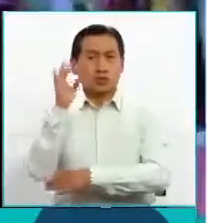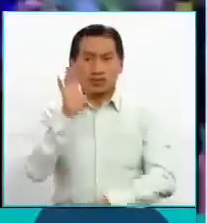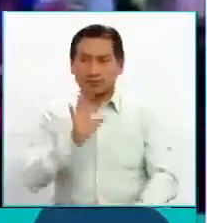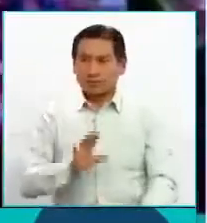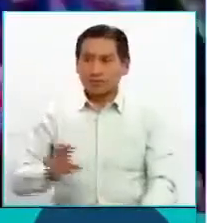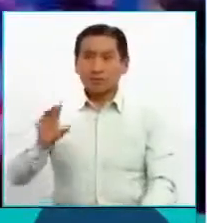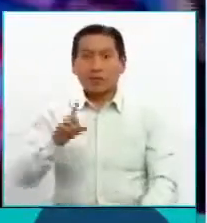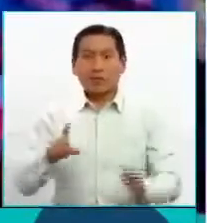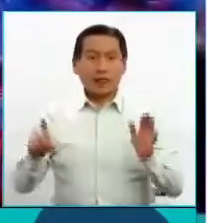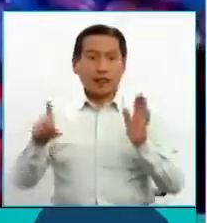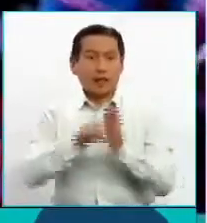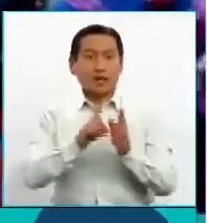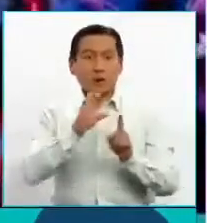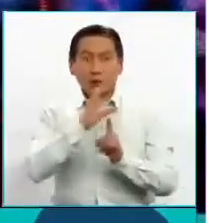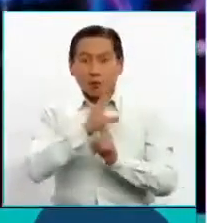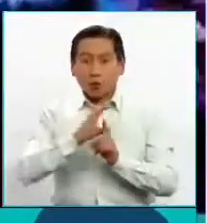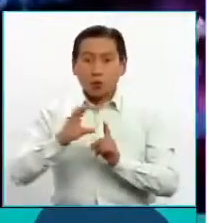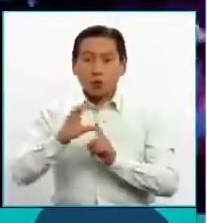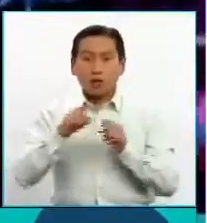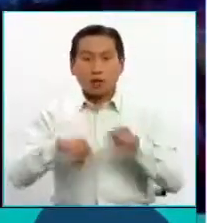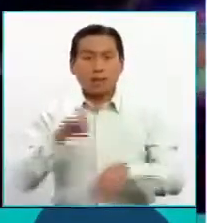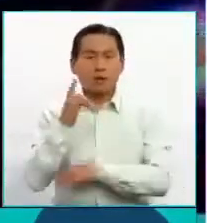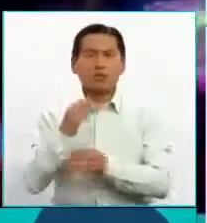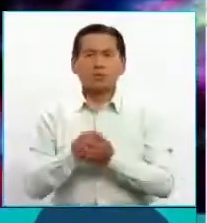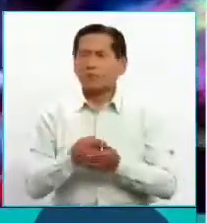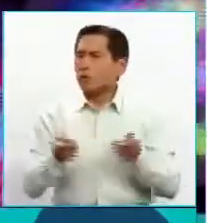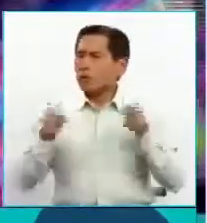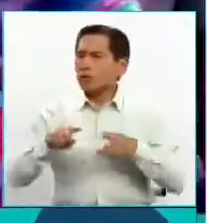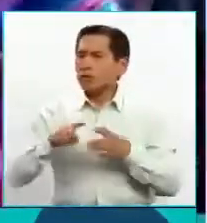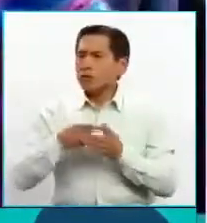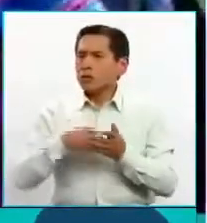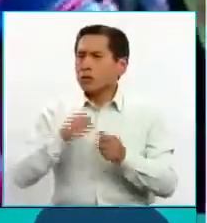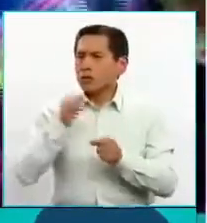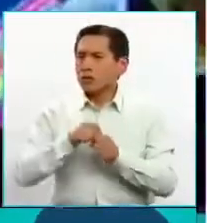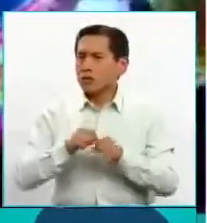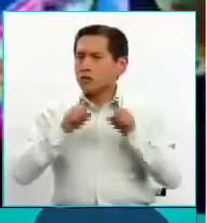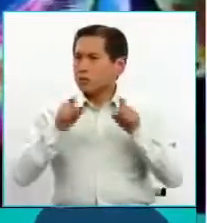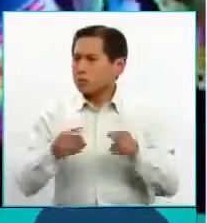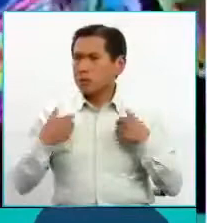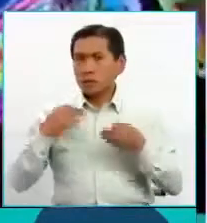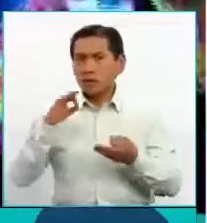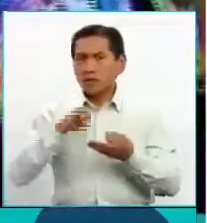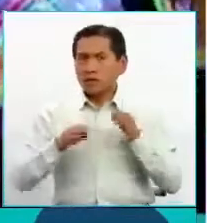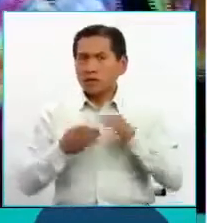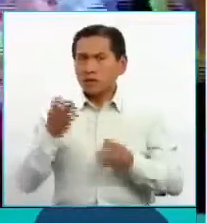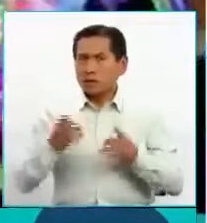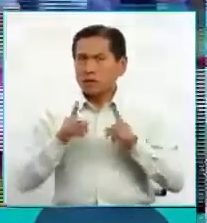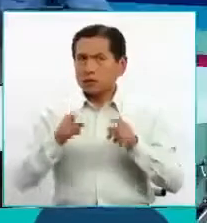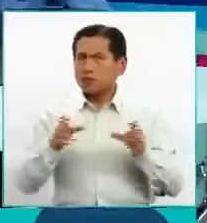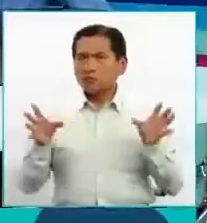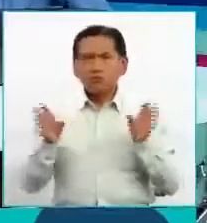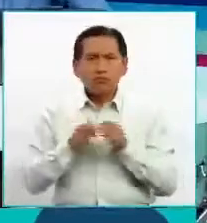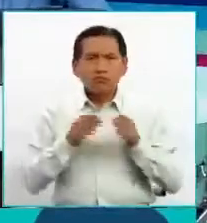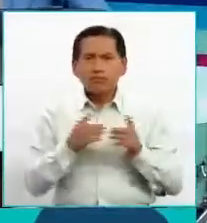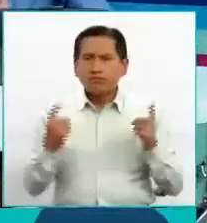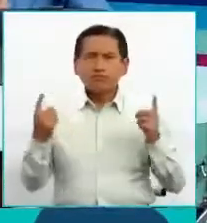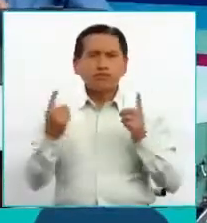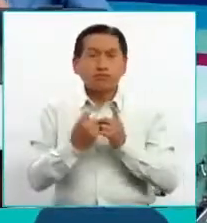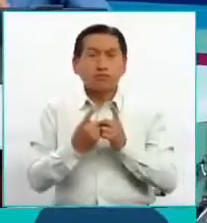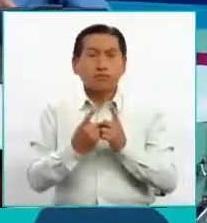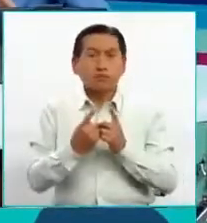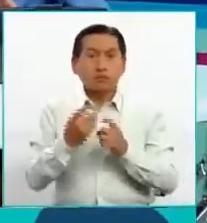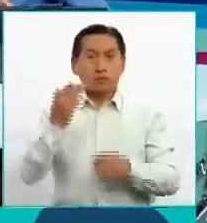la ley de culturas en Bolivia. ¿Cuándo se va a empezar a trabajar eso, Ministra? ¿Tienen una fecha tentativa de reuniones, de encuentros? Porque